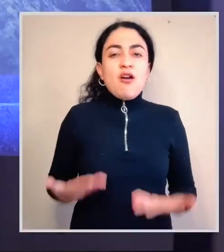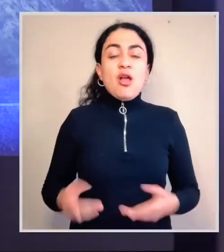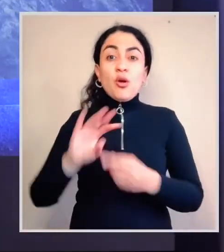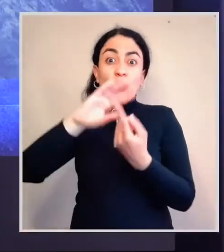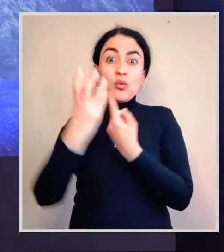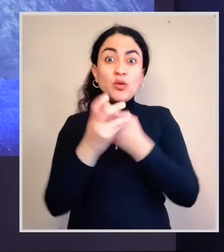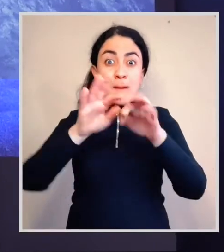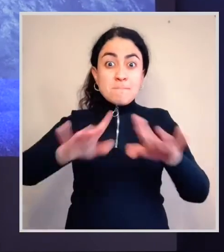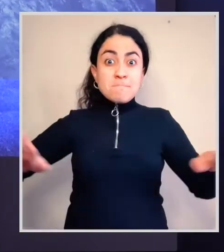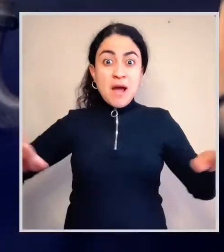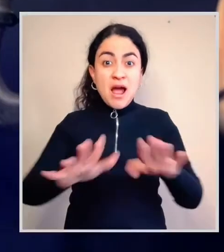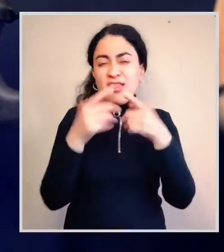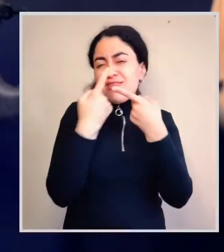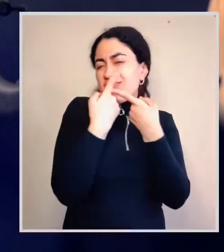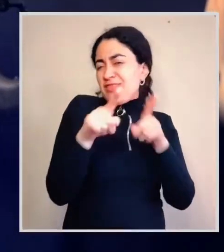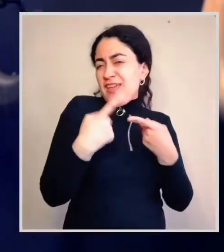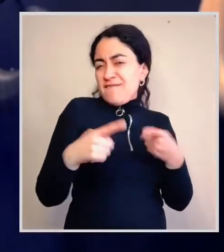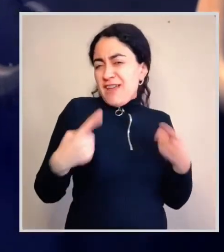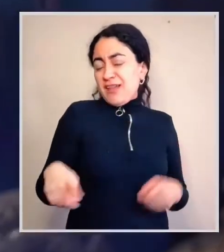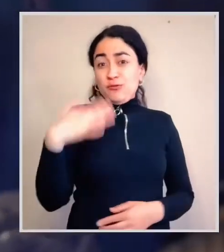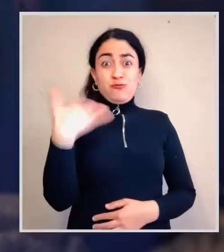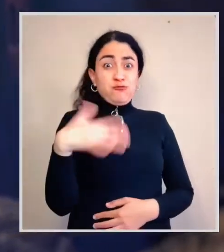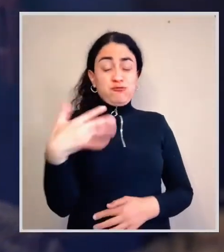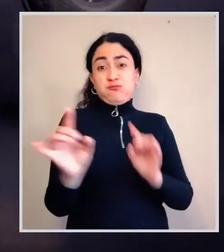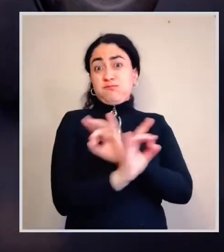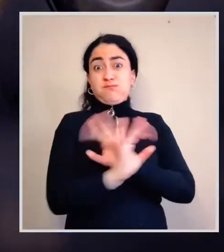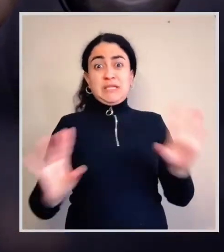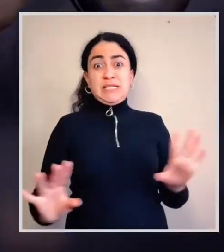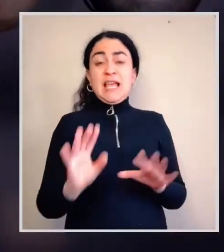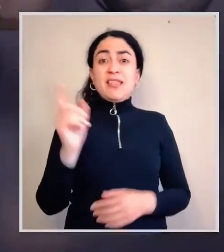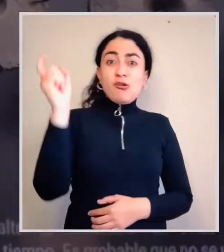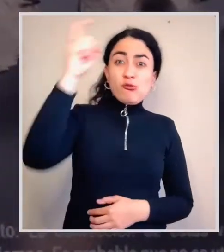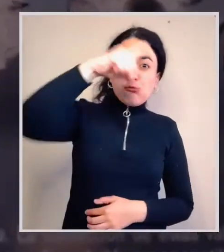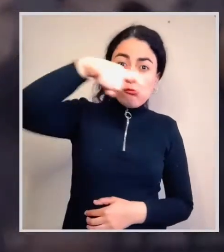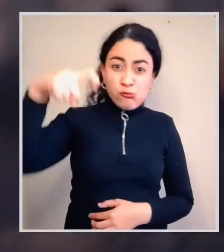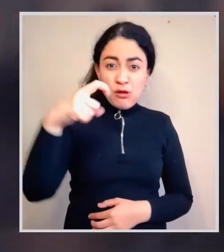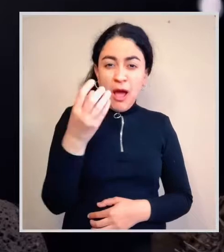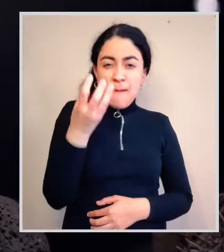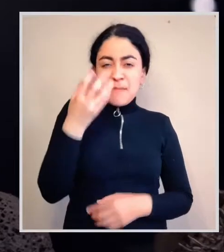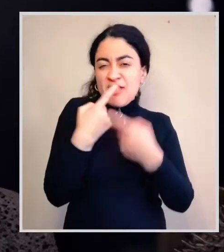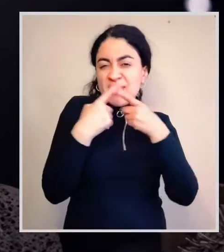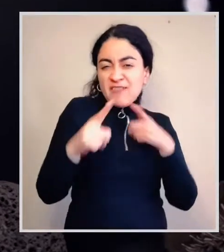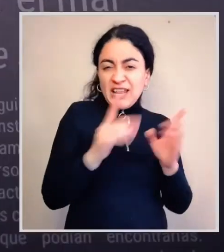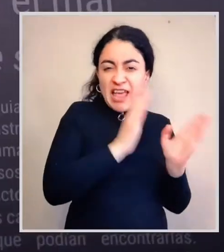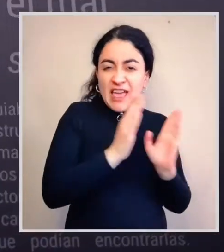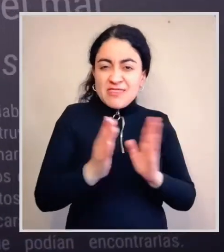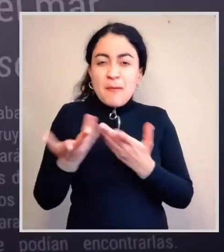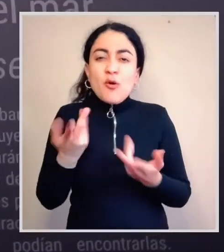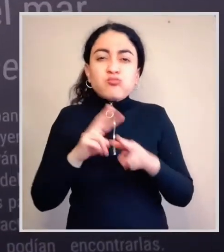a la cultura del mar incluyen una colección excepcional de anzuelos de piedra, que muestra todas las fases de su confección.